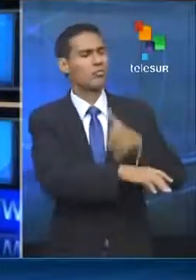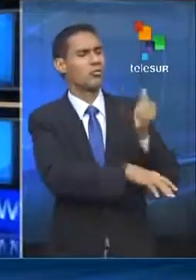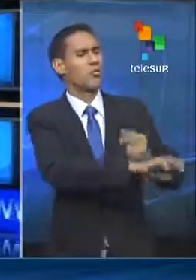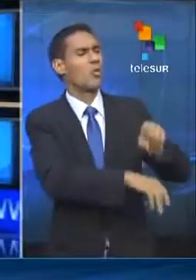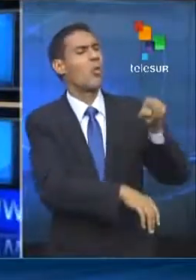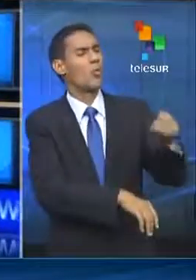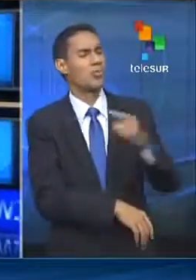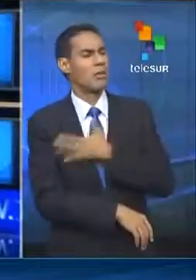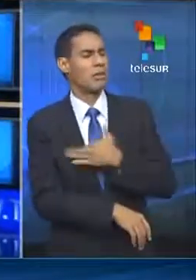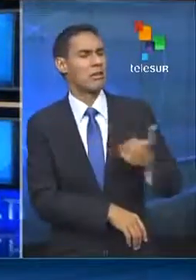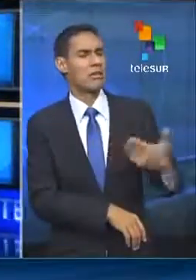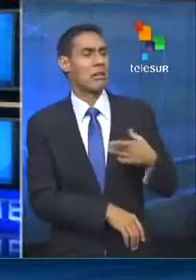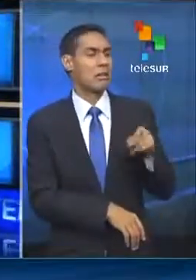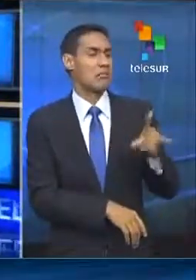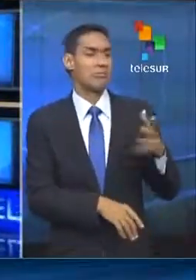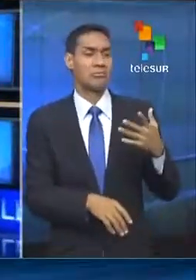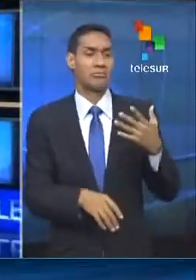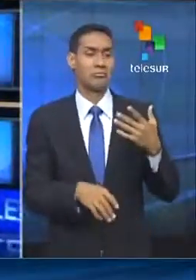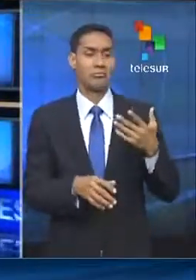solo intenta lavar su imagen.